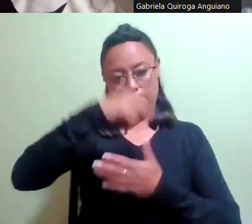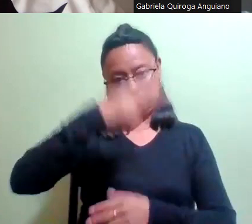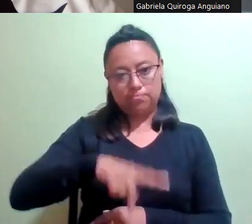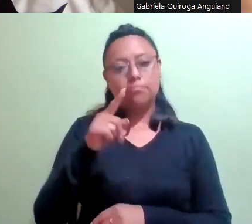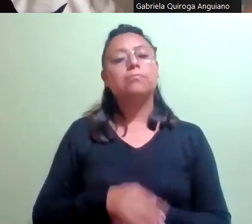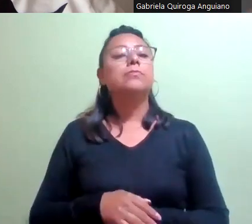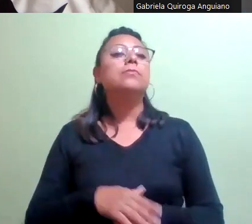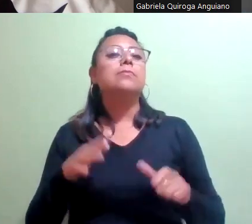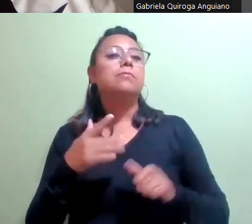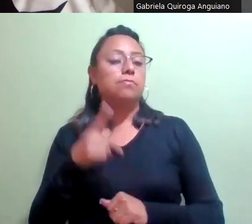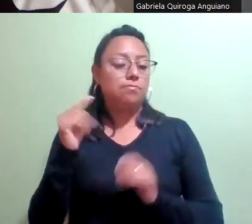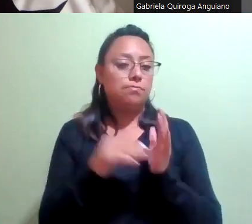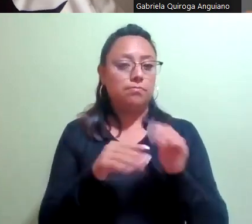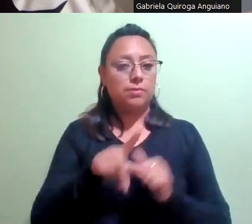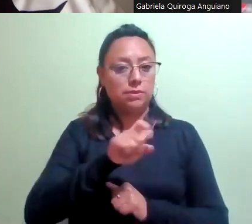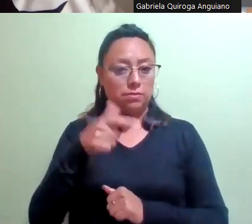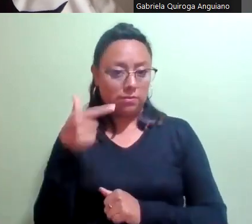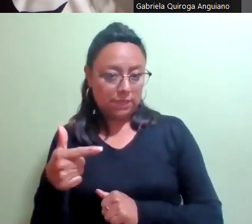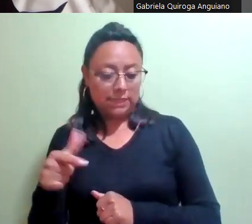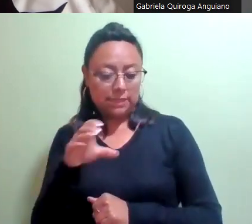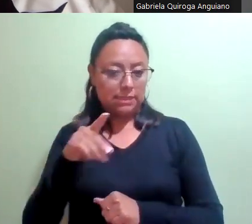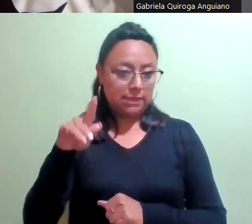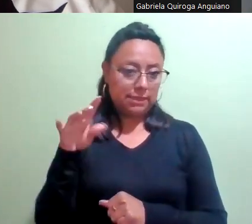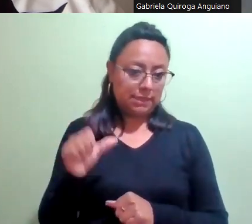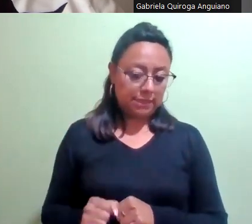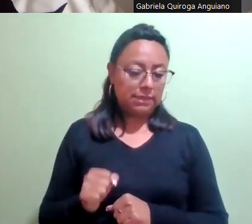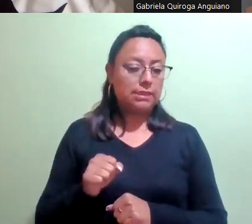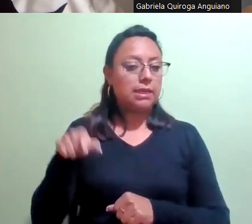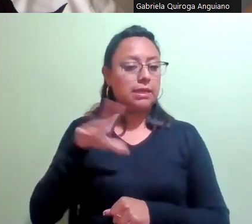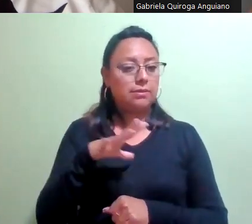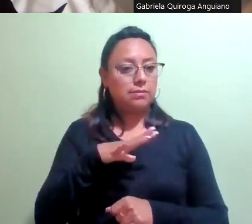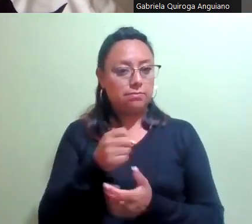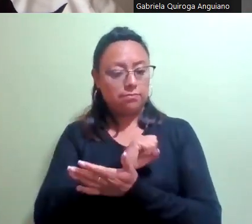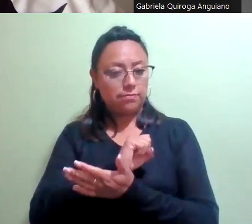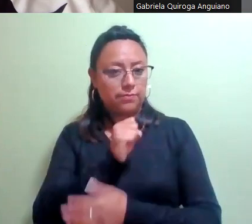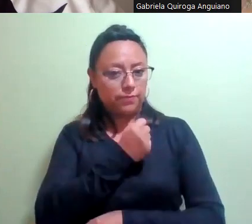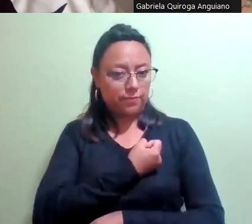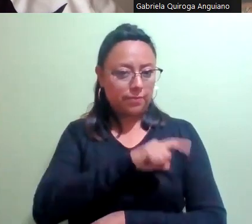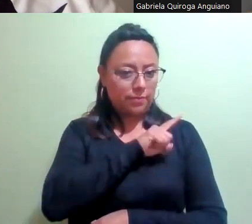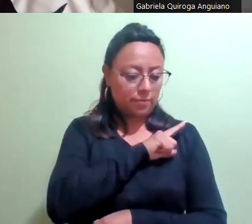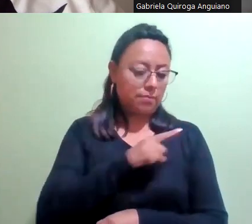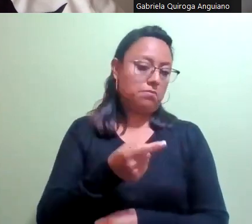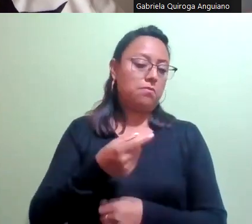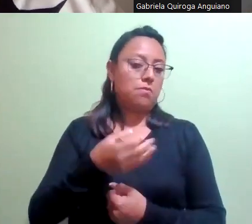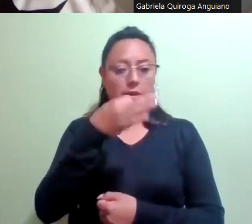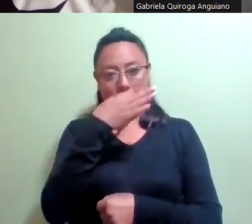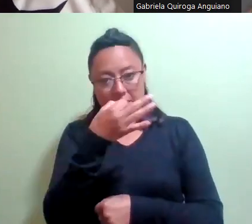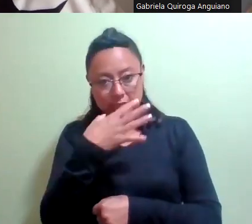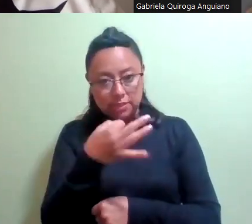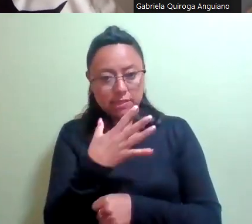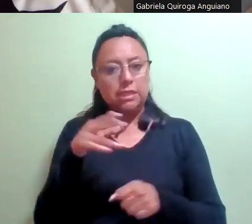ginecológicas con enfoque feminista en los que acompañan la salud con tratamientos alternativos de medicina tradicional y herbolaria.